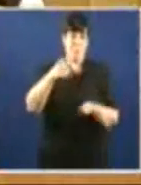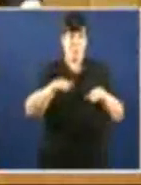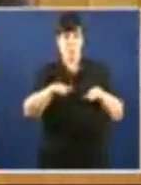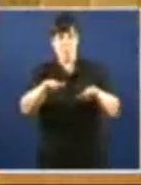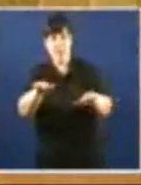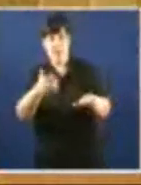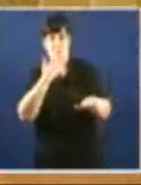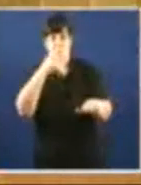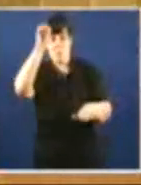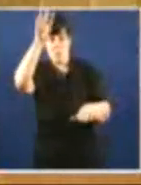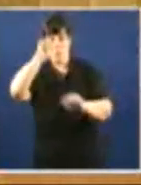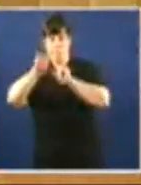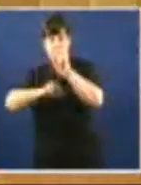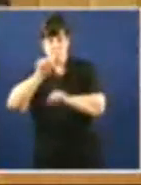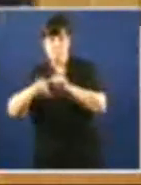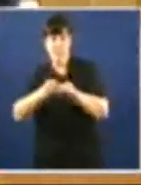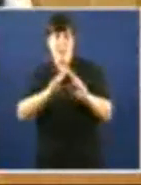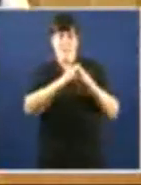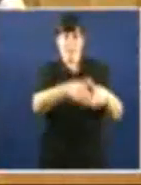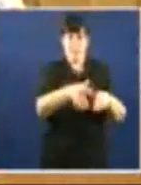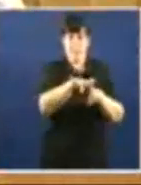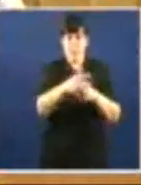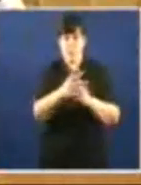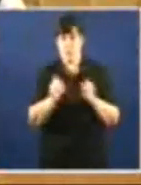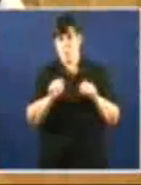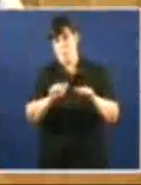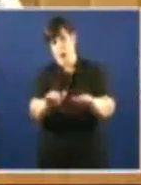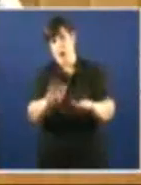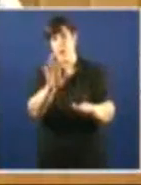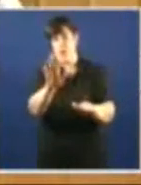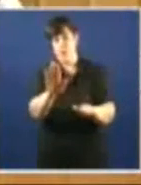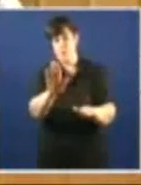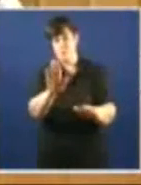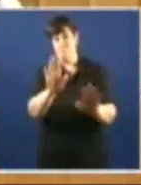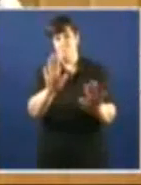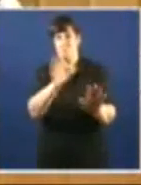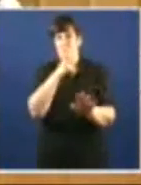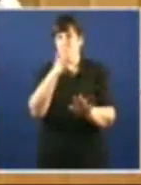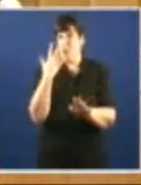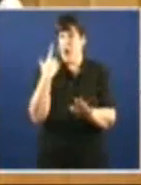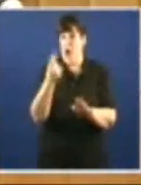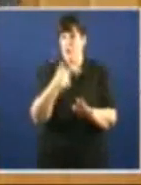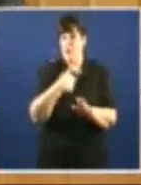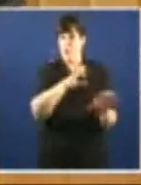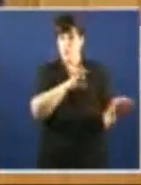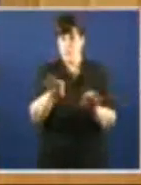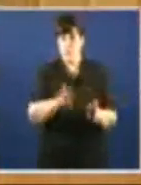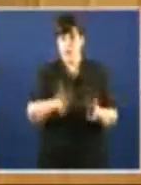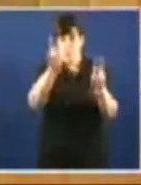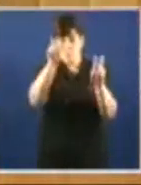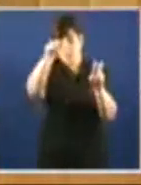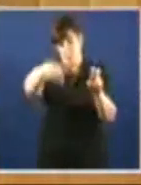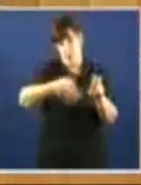contaminante e que onte cando estaba preparando un pouco a intervención de Oxe fun a buscar esta camiseta para ponerme